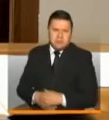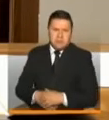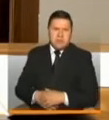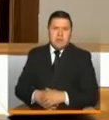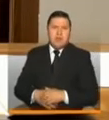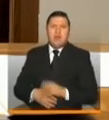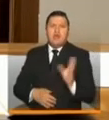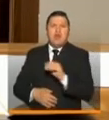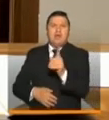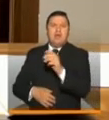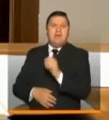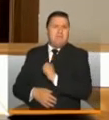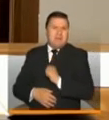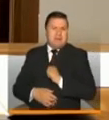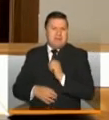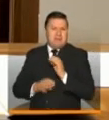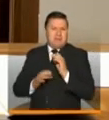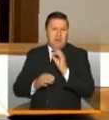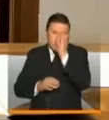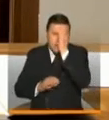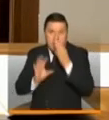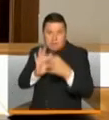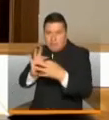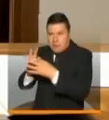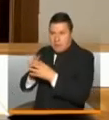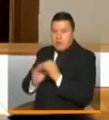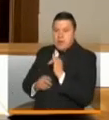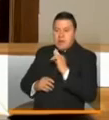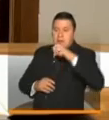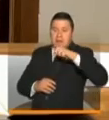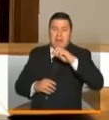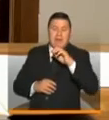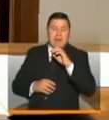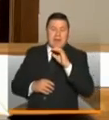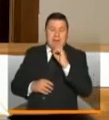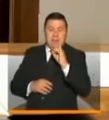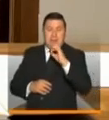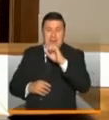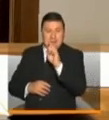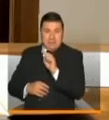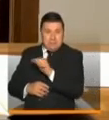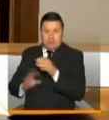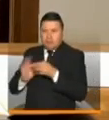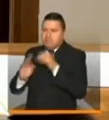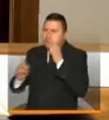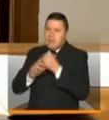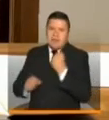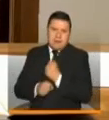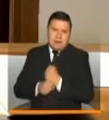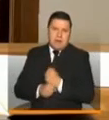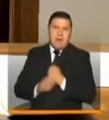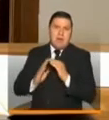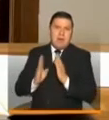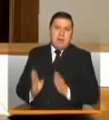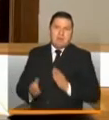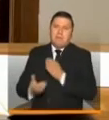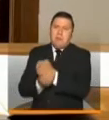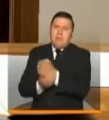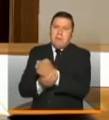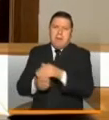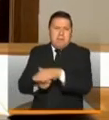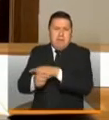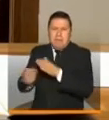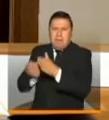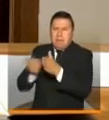aseguradores que están en la ciudad y con unas IPS especializadas para trabajar en casa y hacer